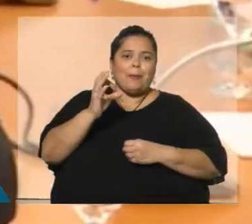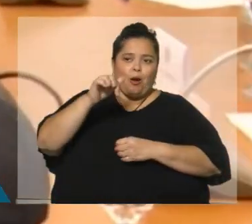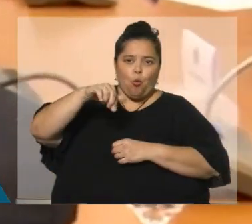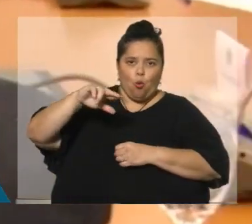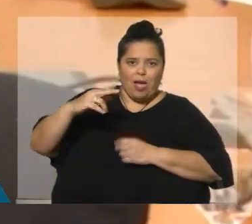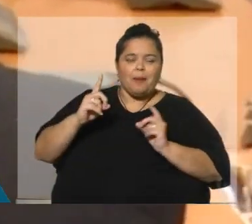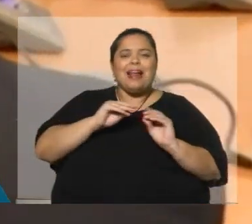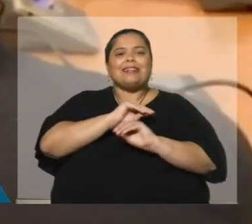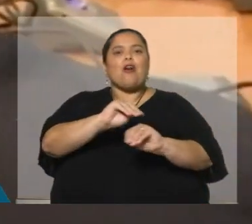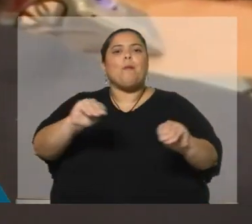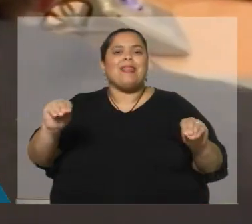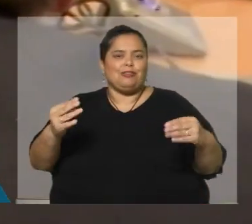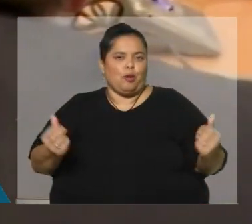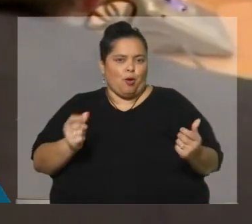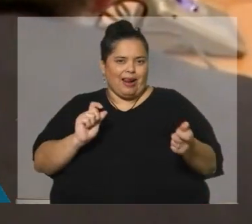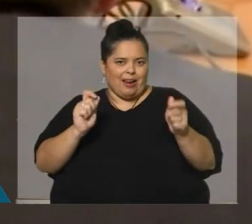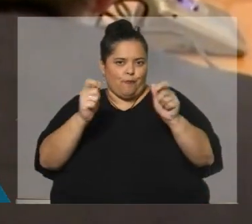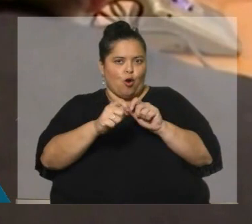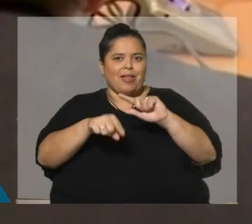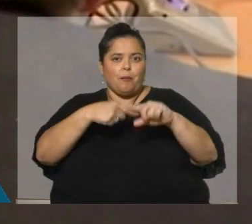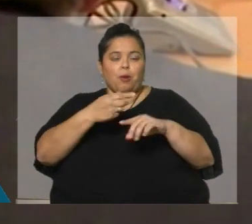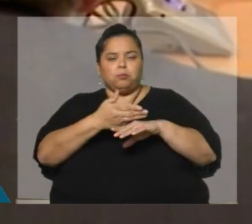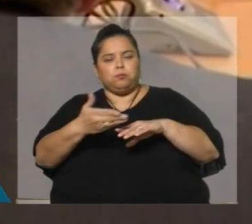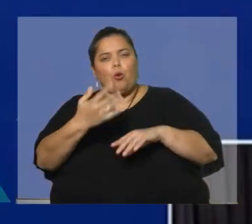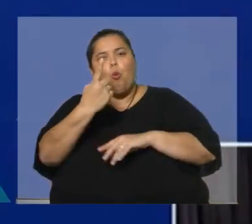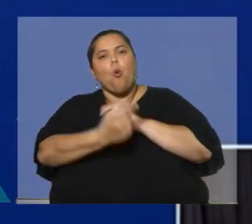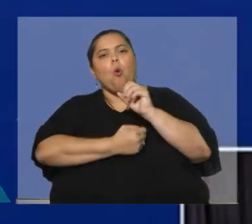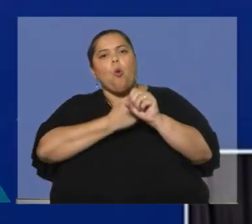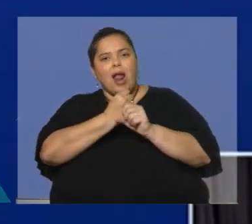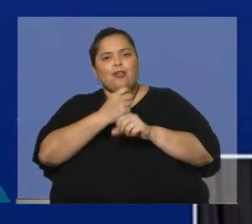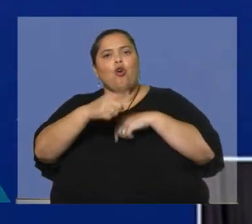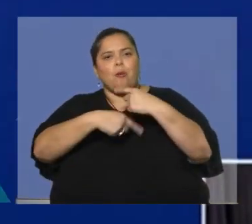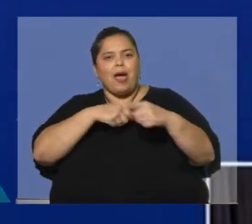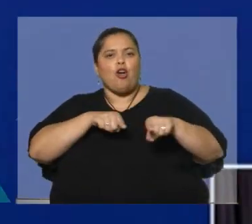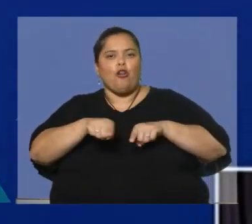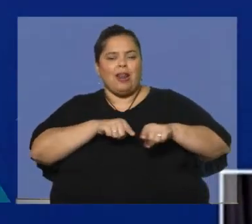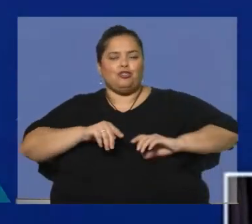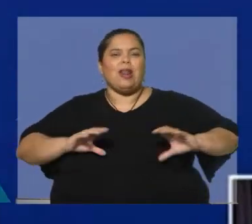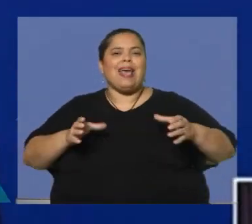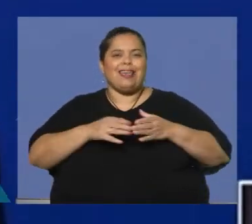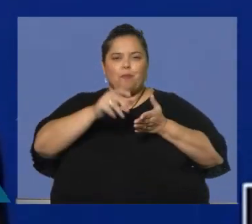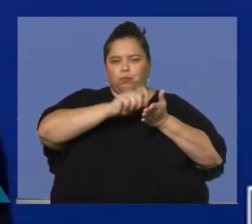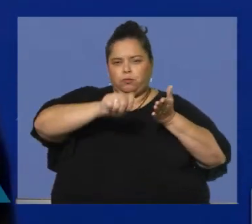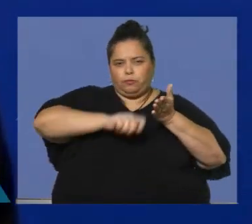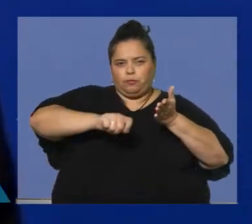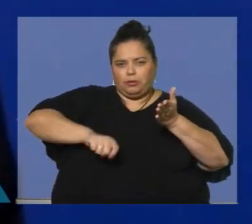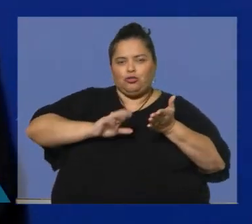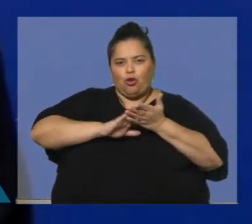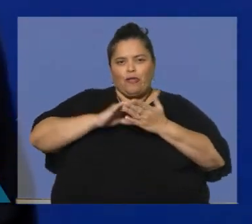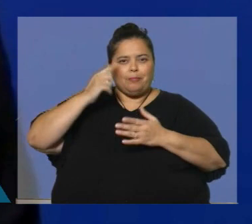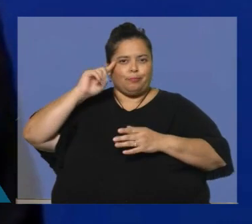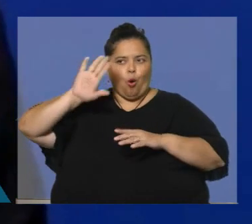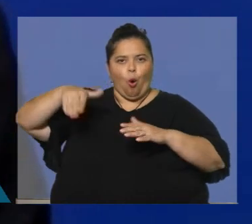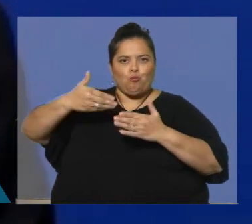para su reforma. Luego de ese proceso, que se extendió por un año, Saldain coordinó el equipo redactor de la iniciativa enviada al